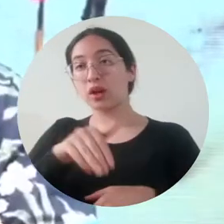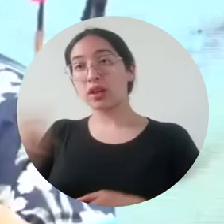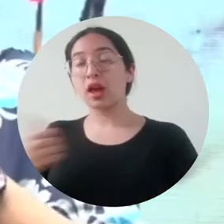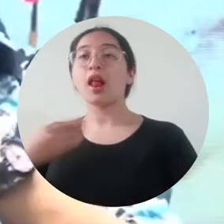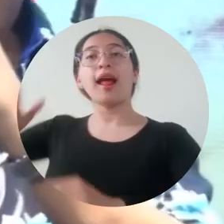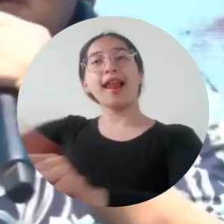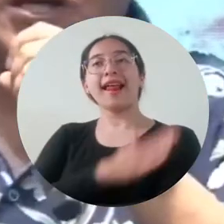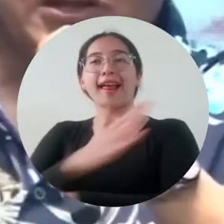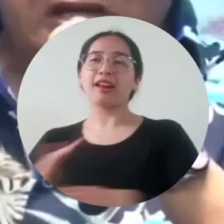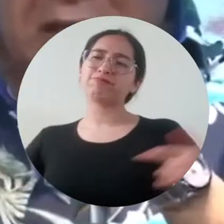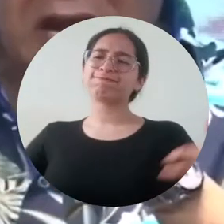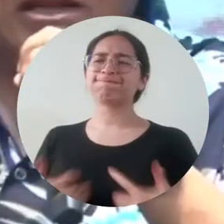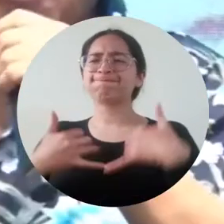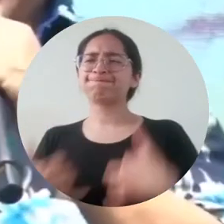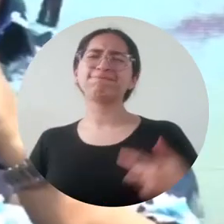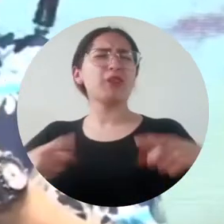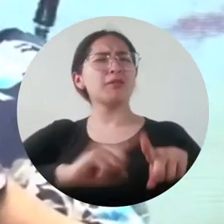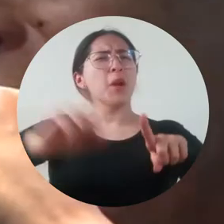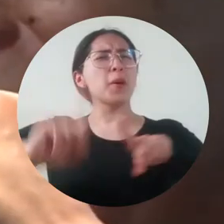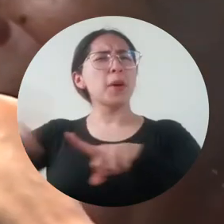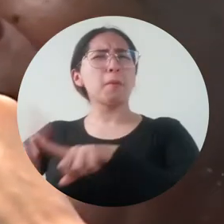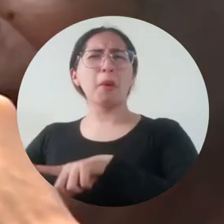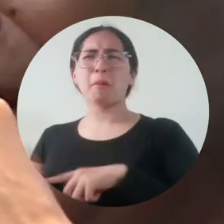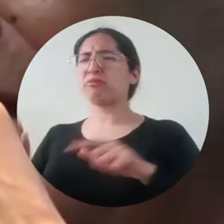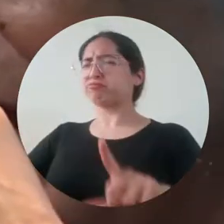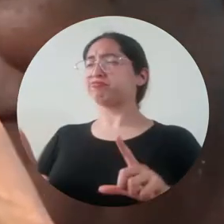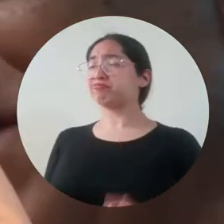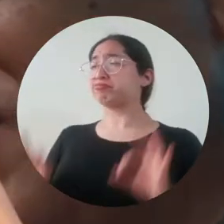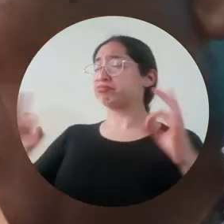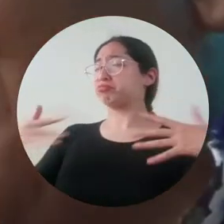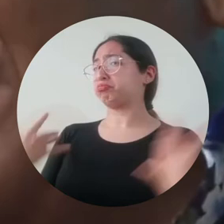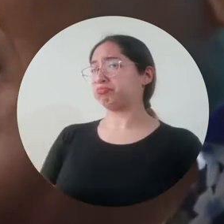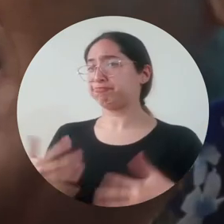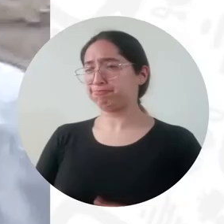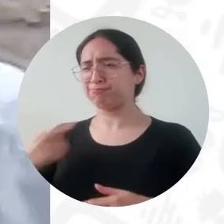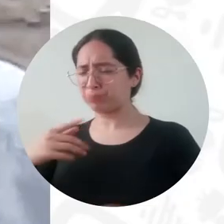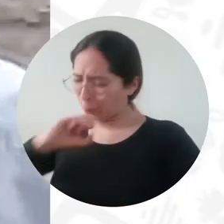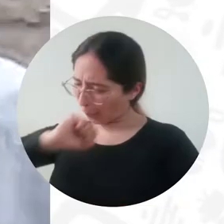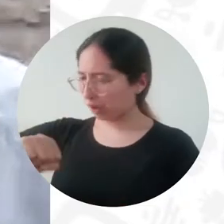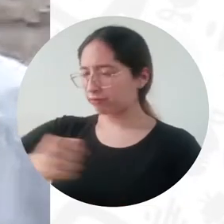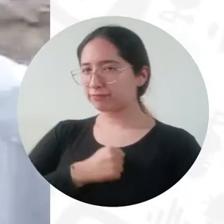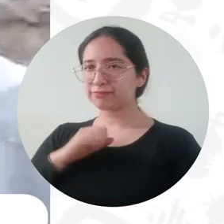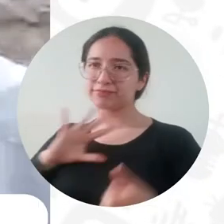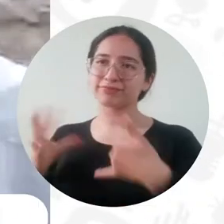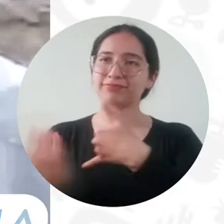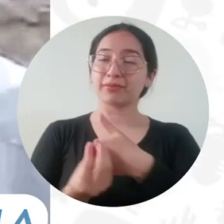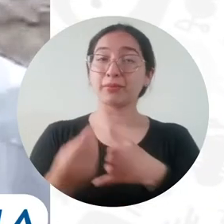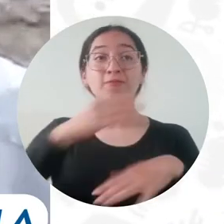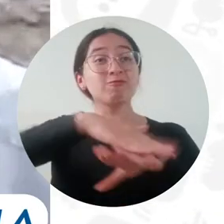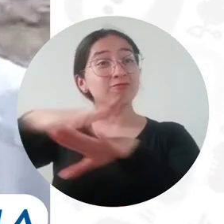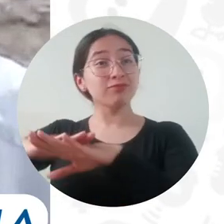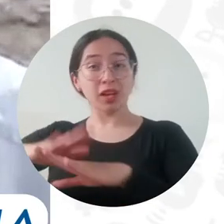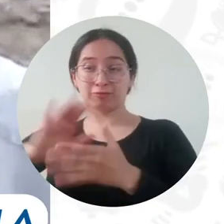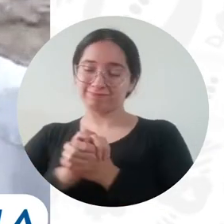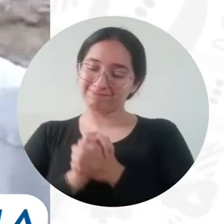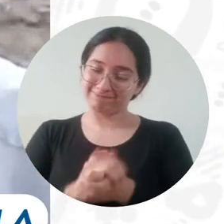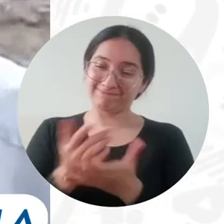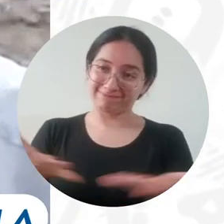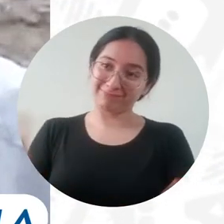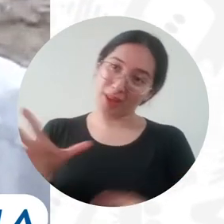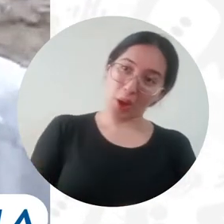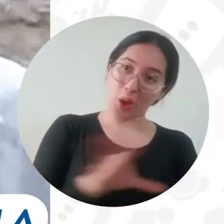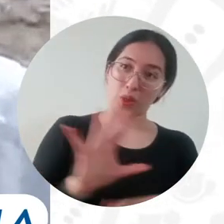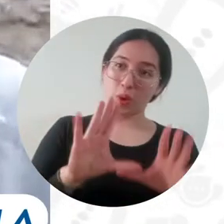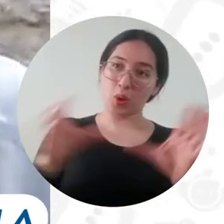Rosendo Romero Ospino, cantautor vallenato, entre otros personajes destacados. Un saludo muy especial a todo el personal, el equipo